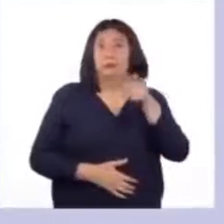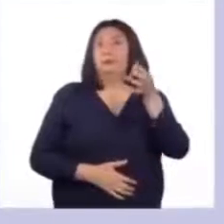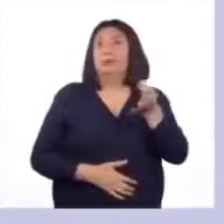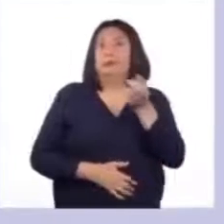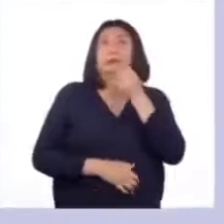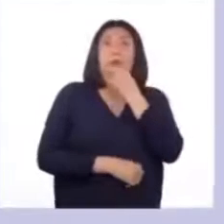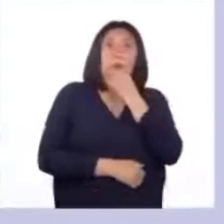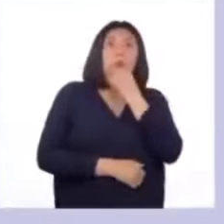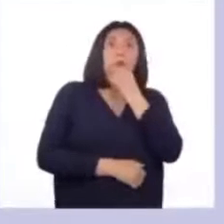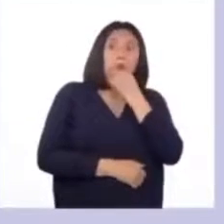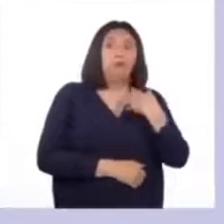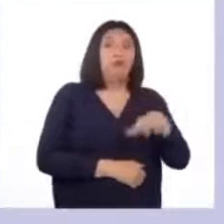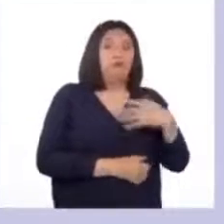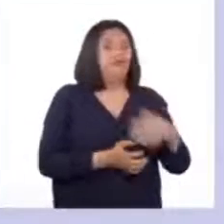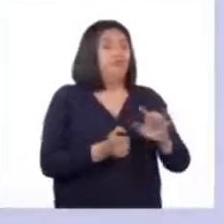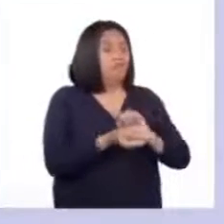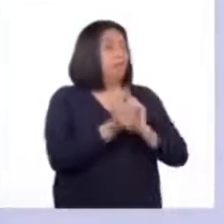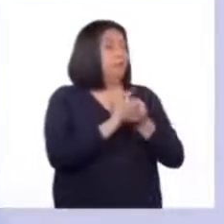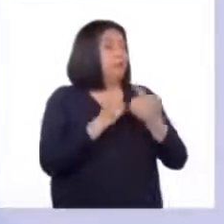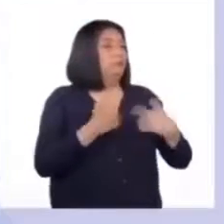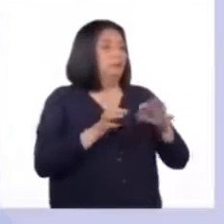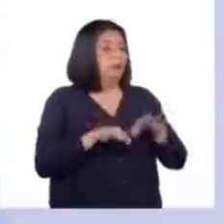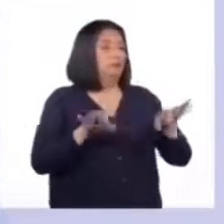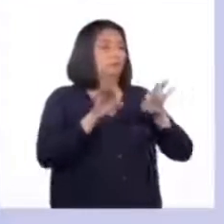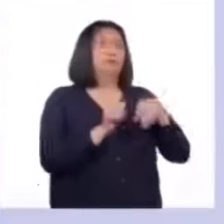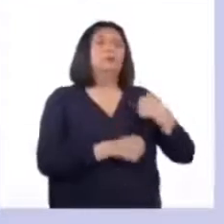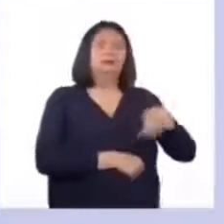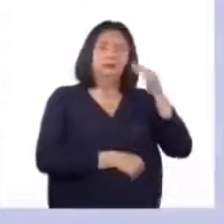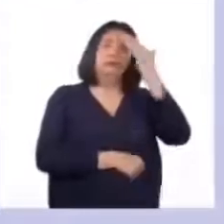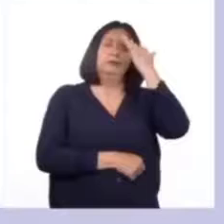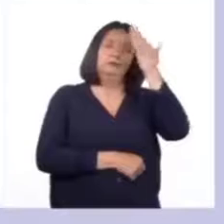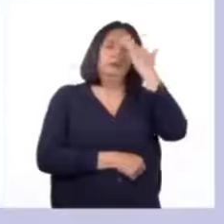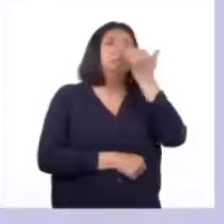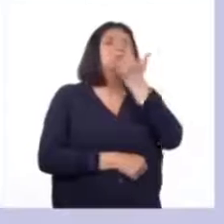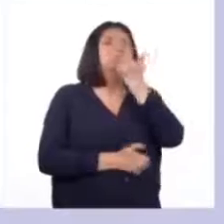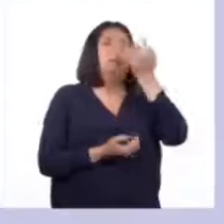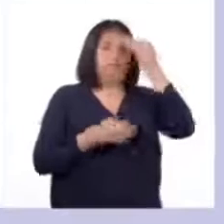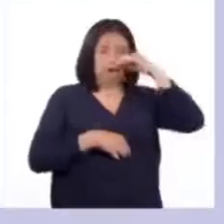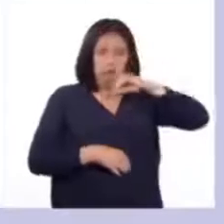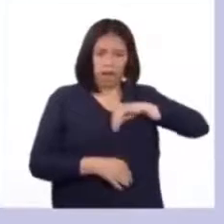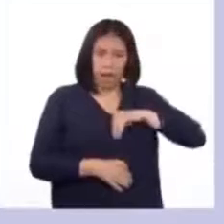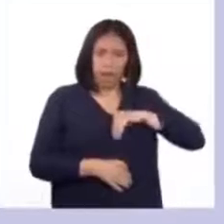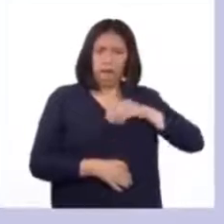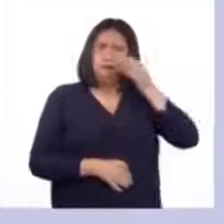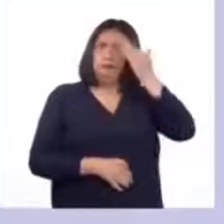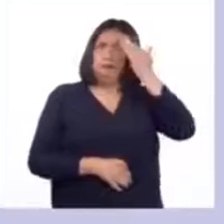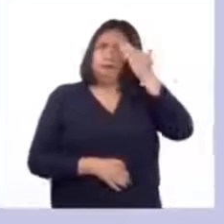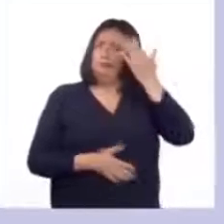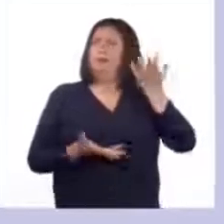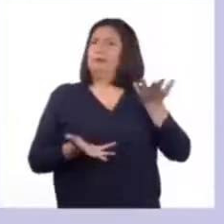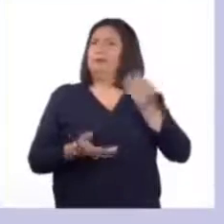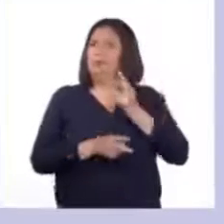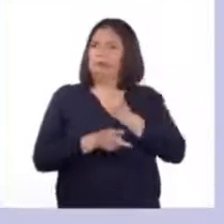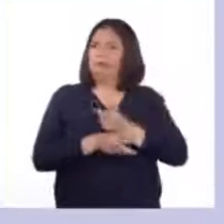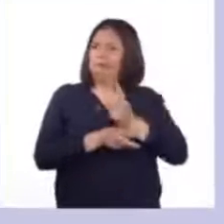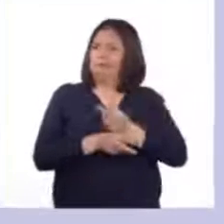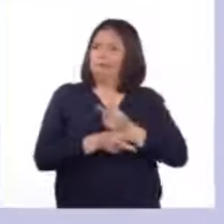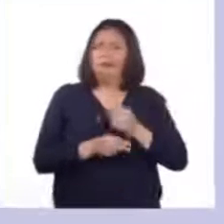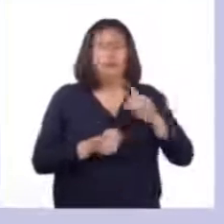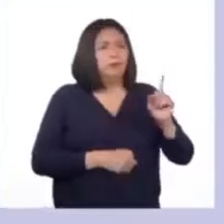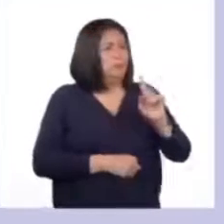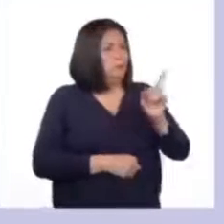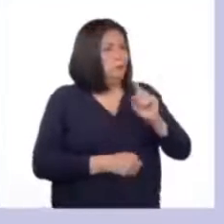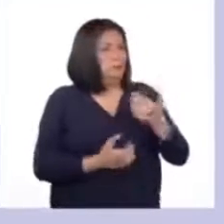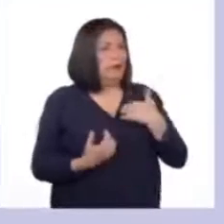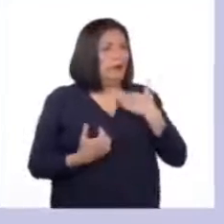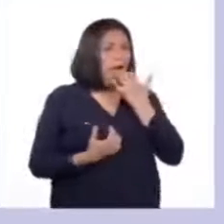son muchos cambios muy importantes y es bueno estar enteradas de lo que nos pasa para poder saber qué le pasa a nuestro cuerpo para cuidarlo y para no